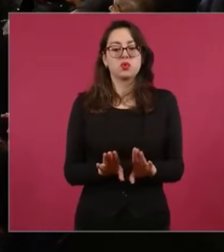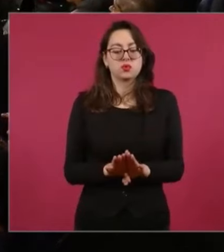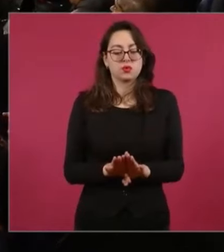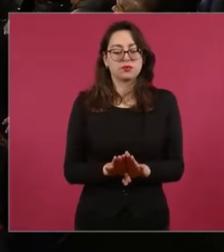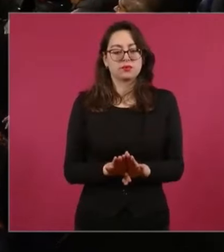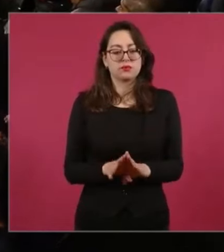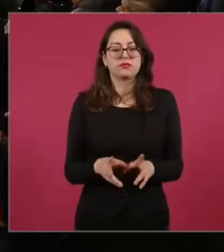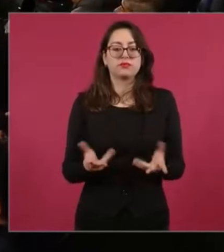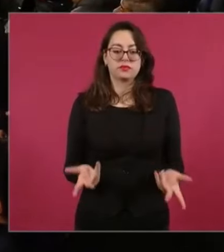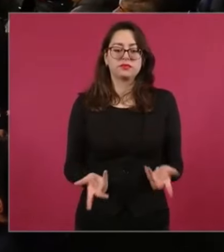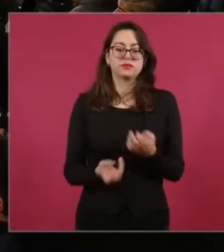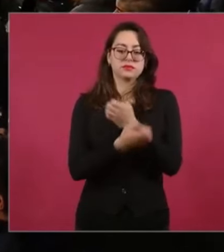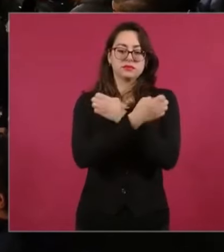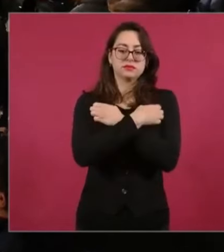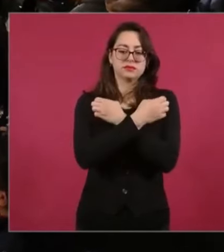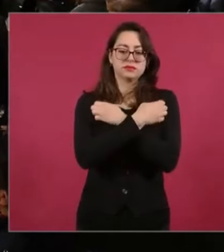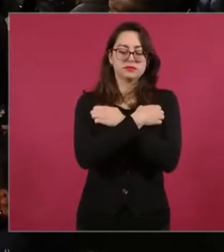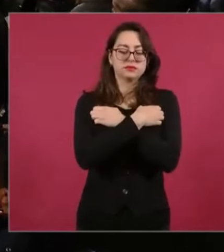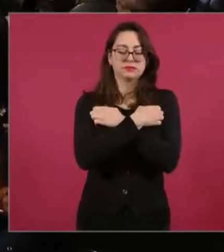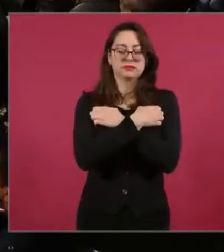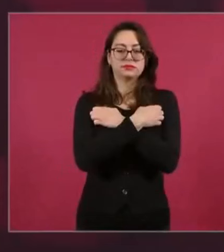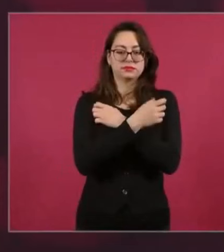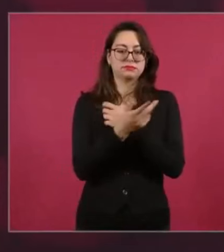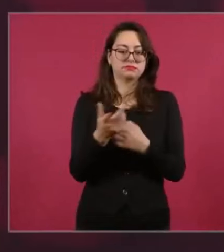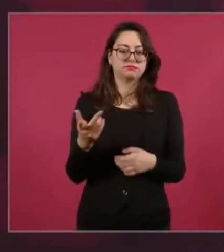fundamental la educación pública.